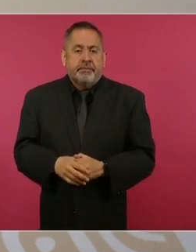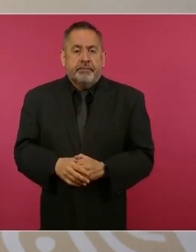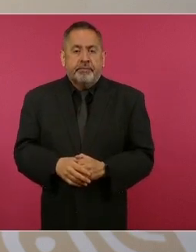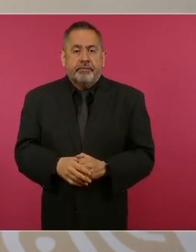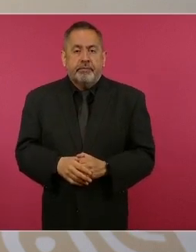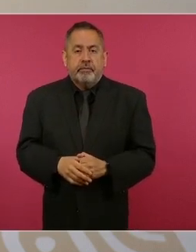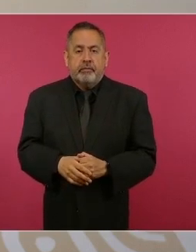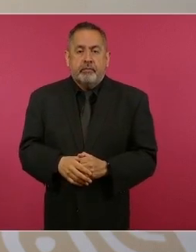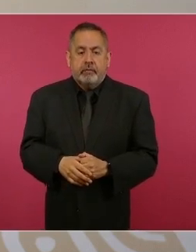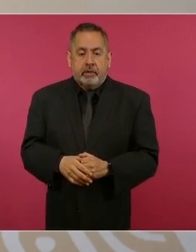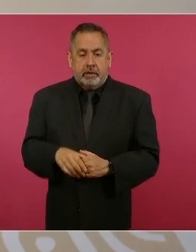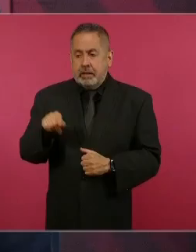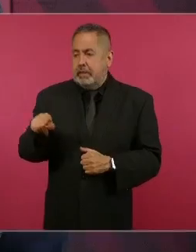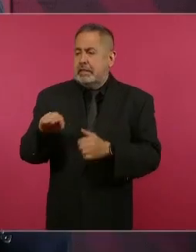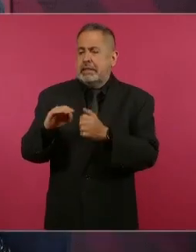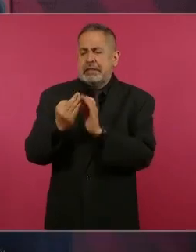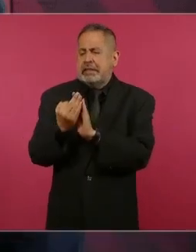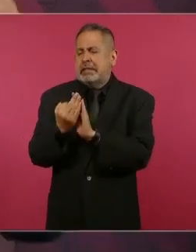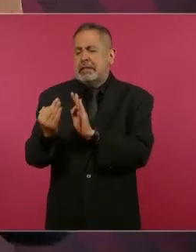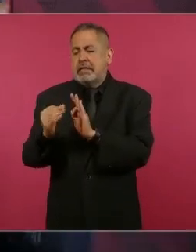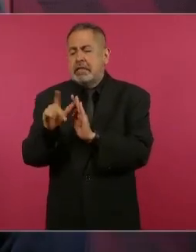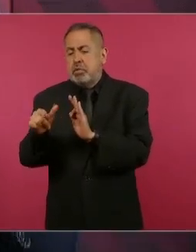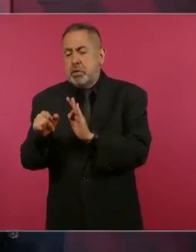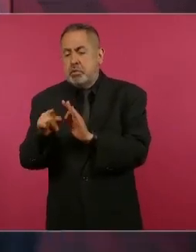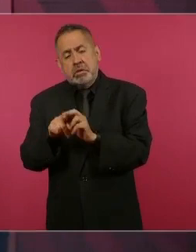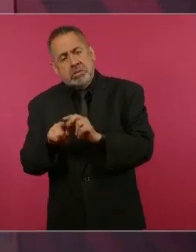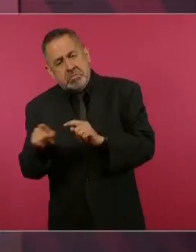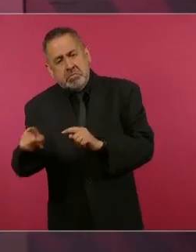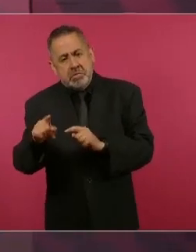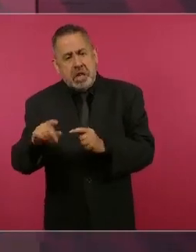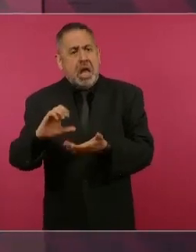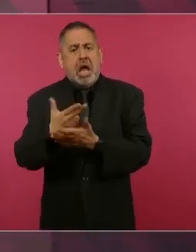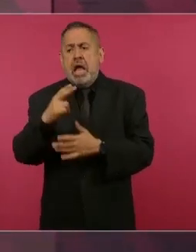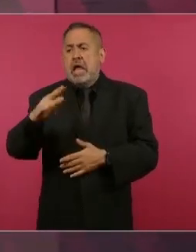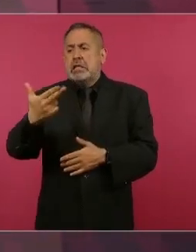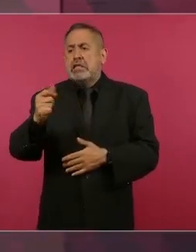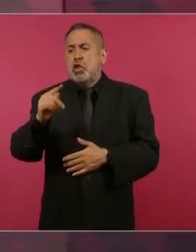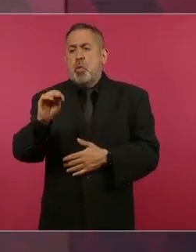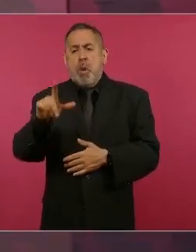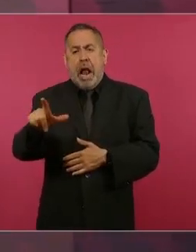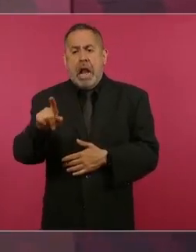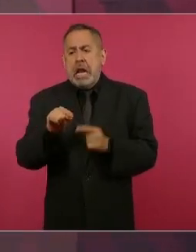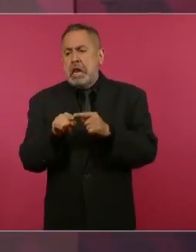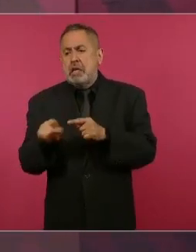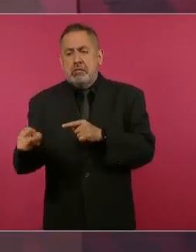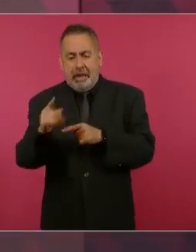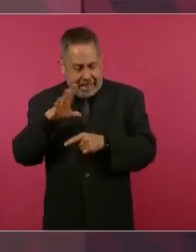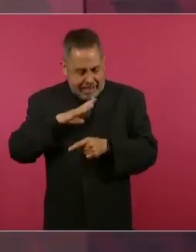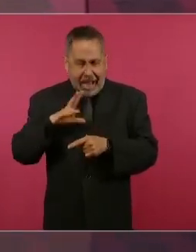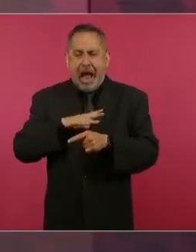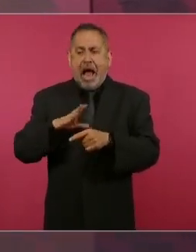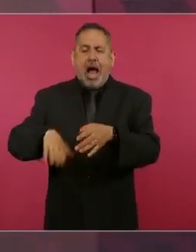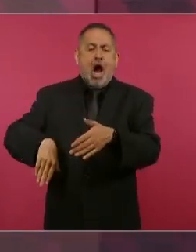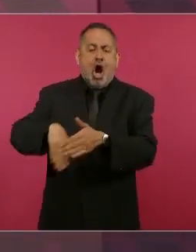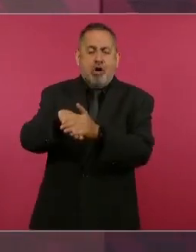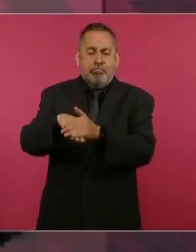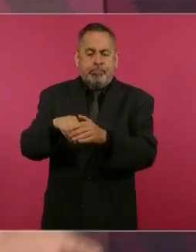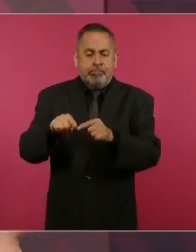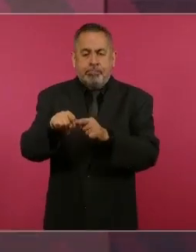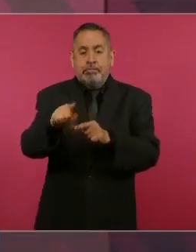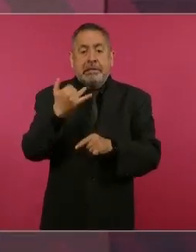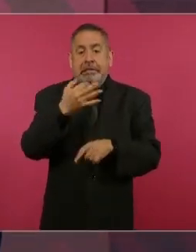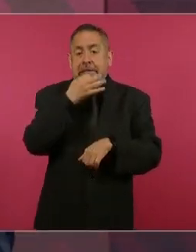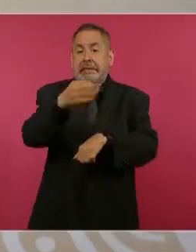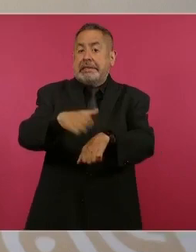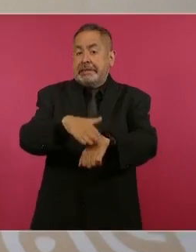que está cerca, vamos a Chichen Itzá, pues hay una estación. Yo les doy una